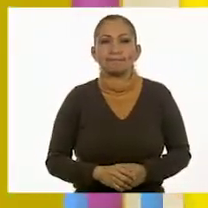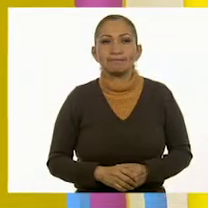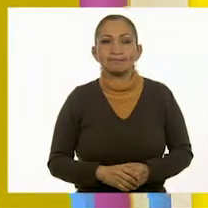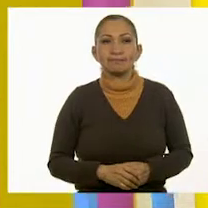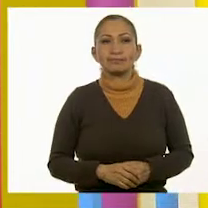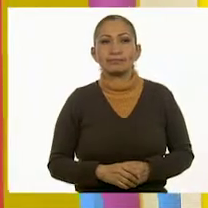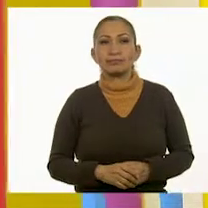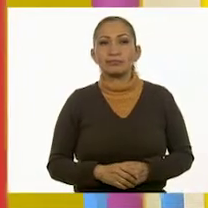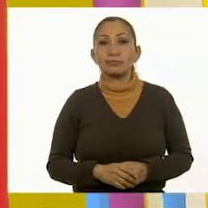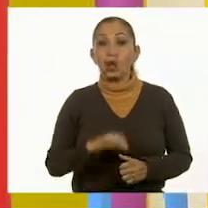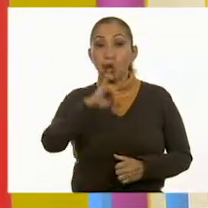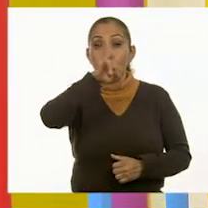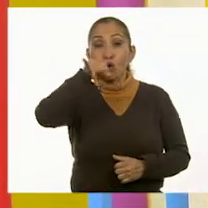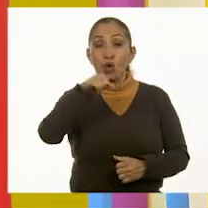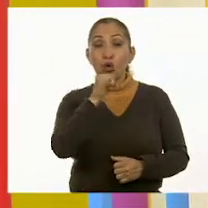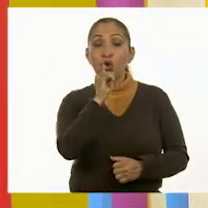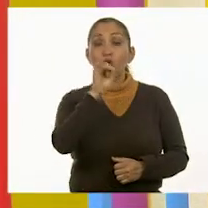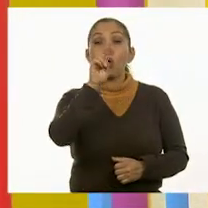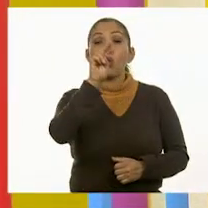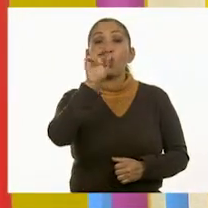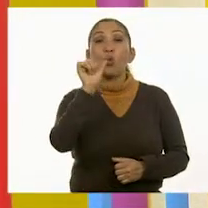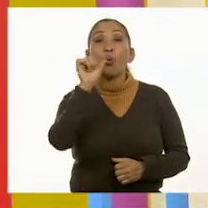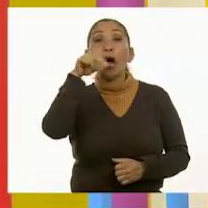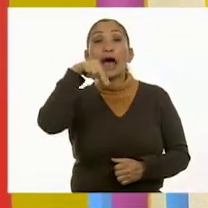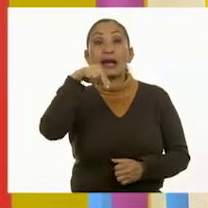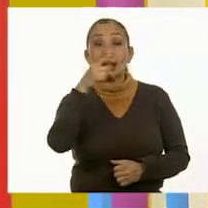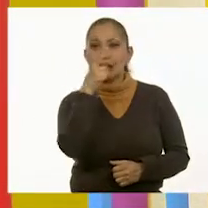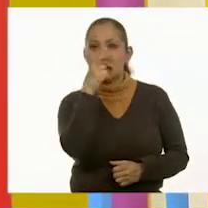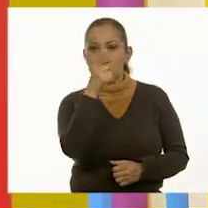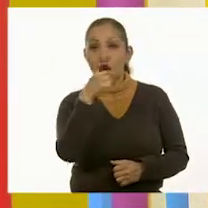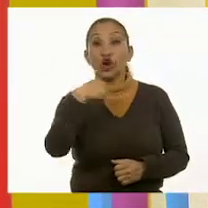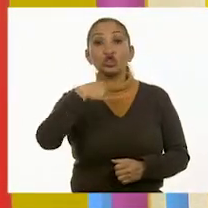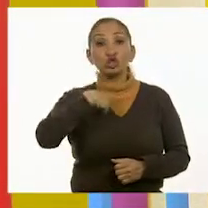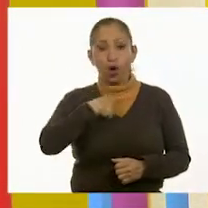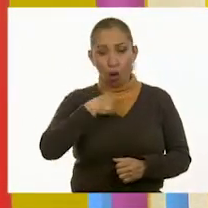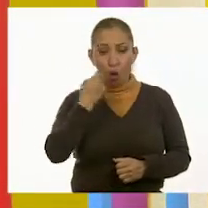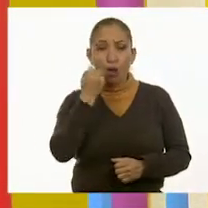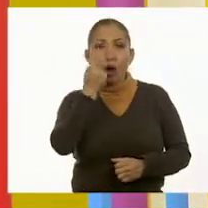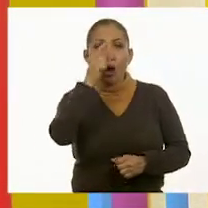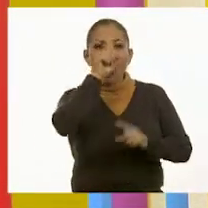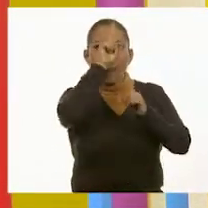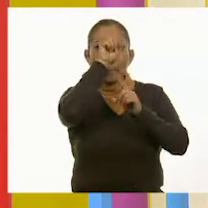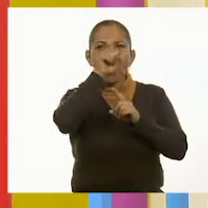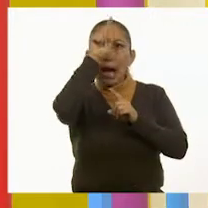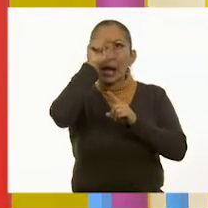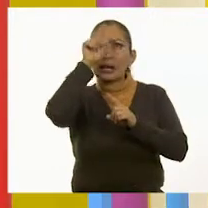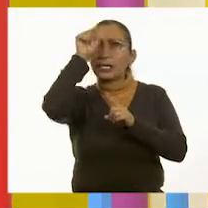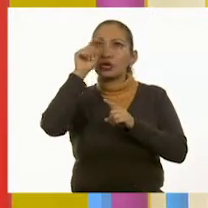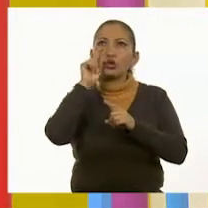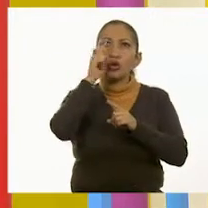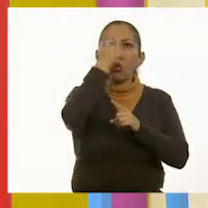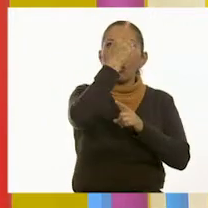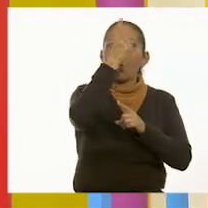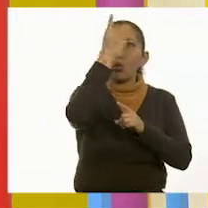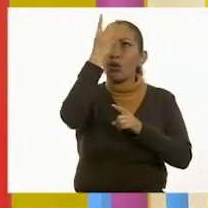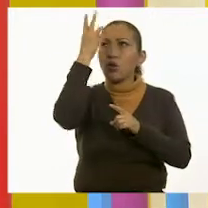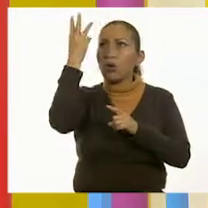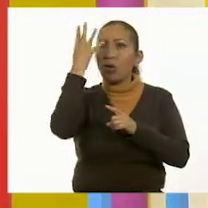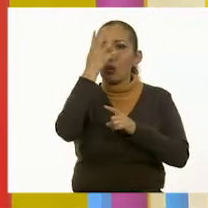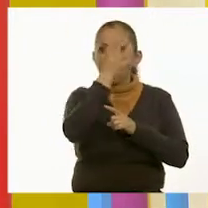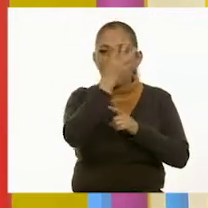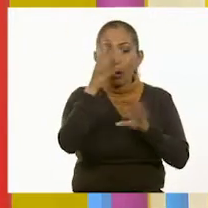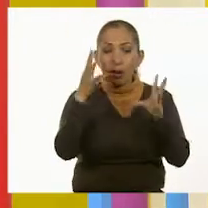Juan dice... dice... Juan conté los palitos que dibujé y son